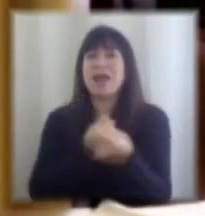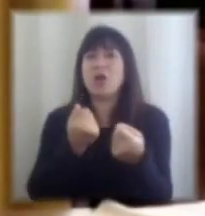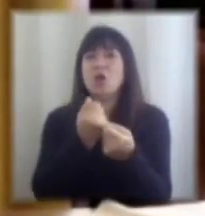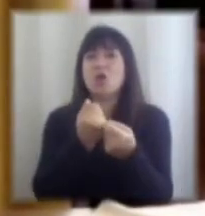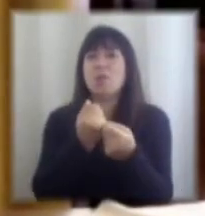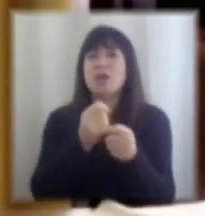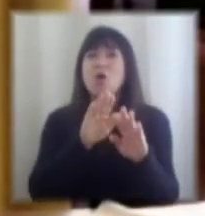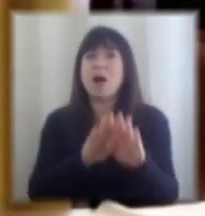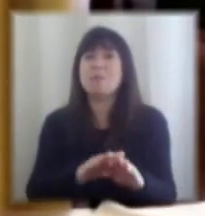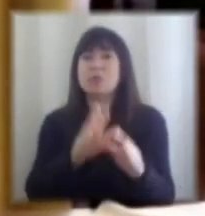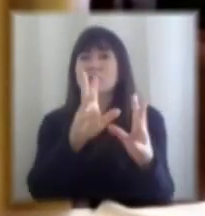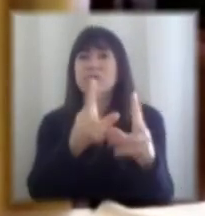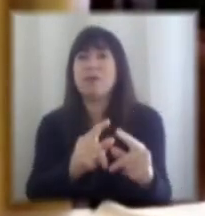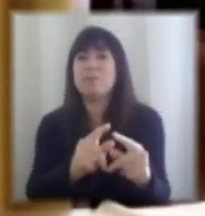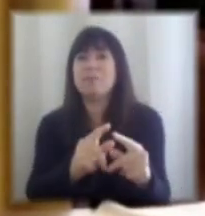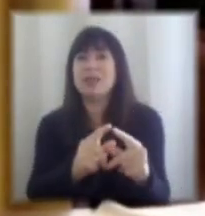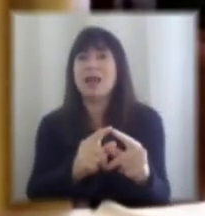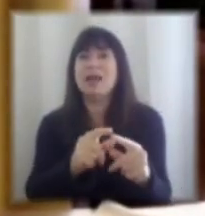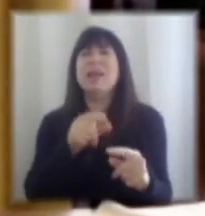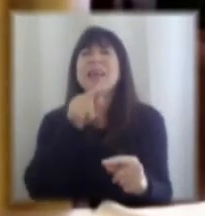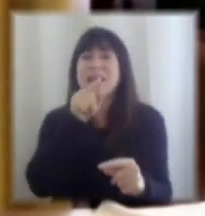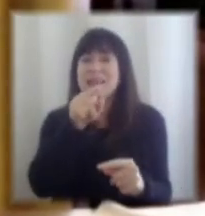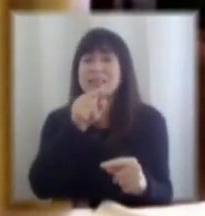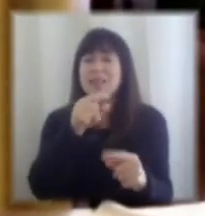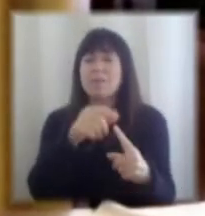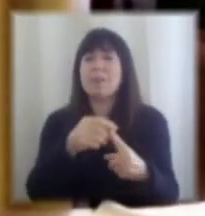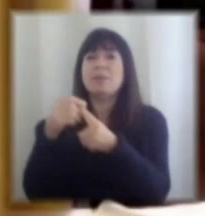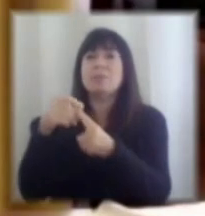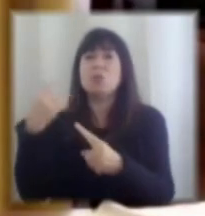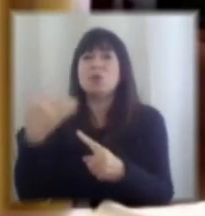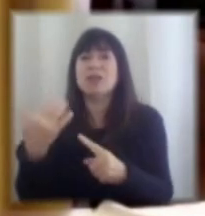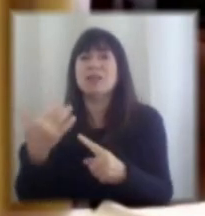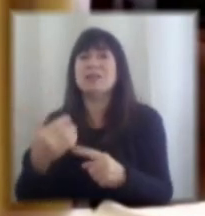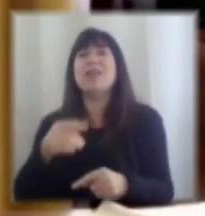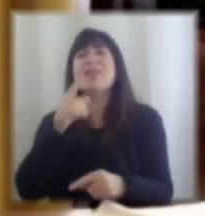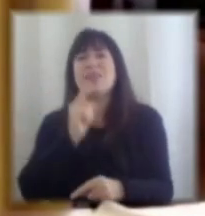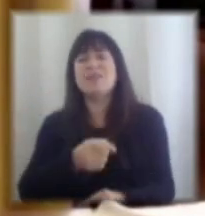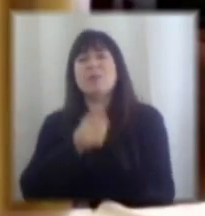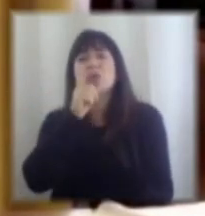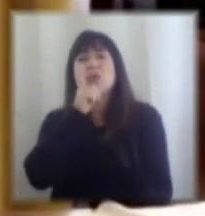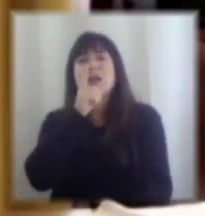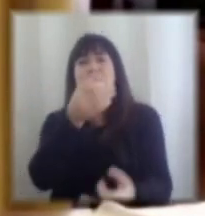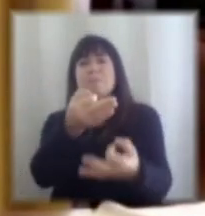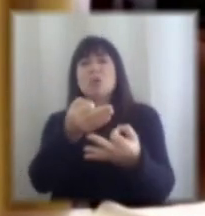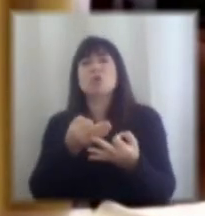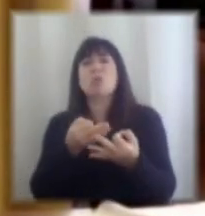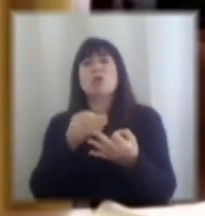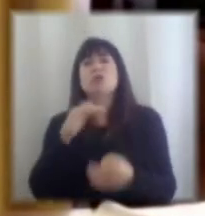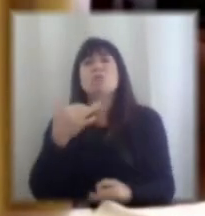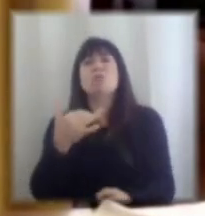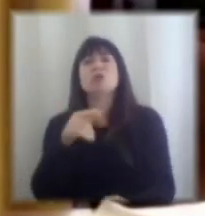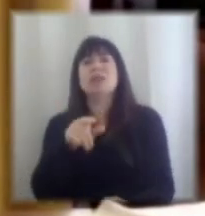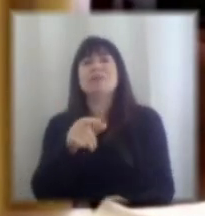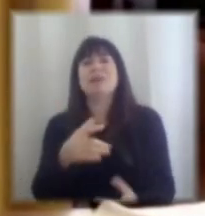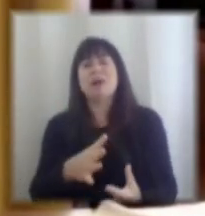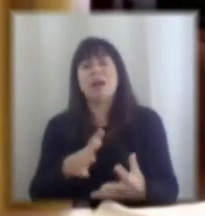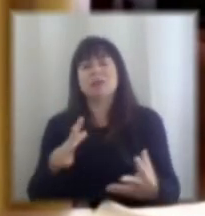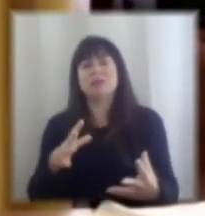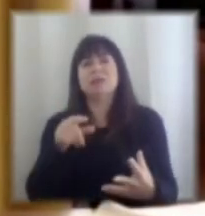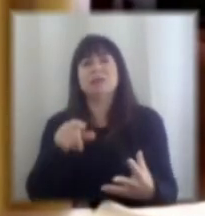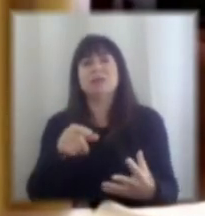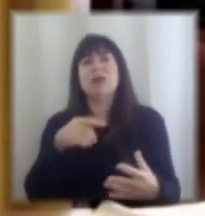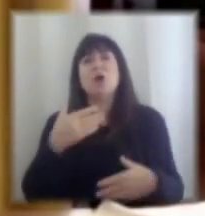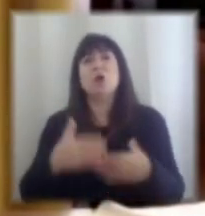familia no cabe duda que si esa es la prioridad vamos a tener que tener un presupuesto consistente con esa prioridad y vamos a tener que en consecuencia